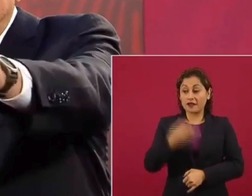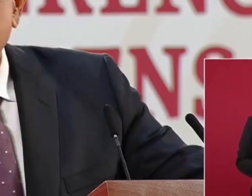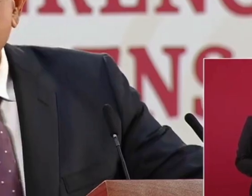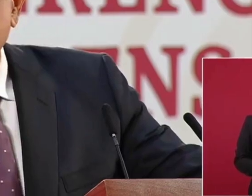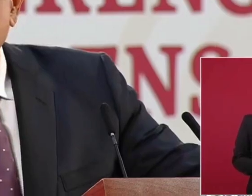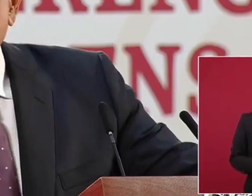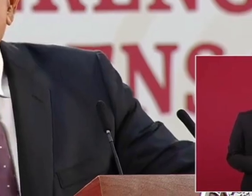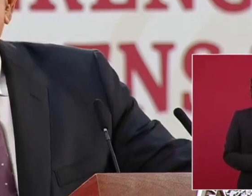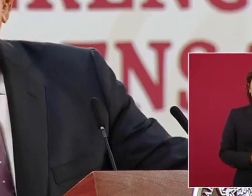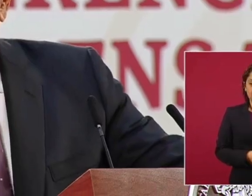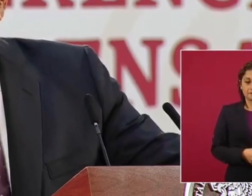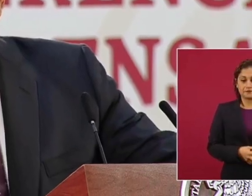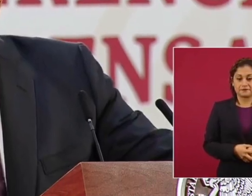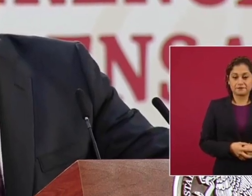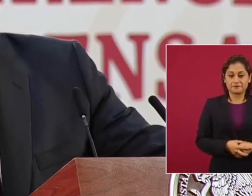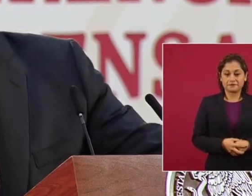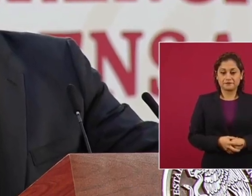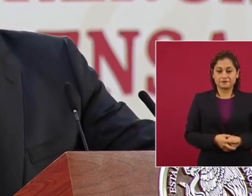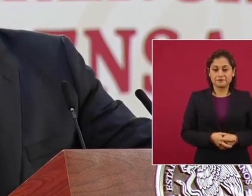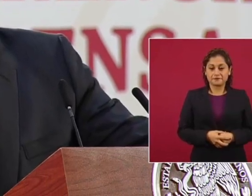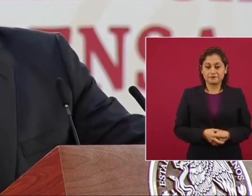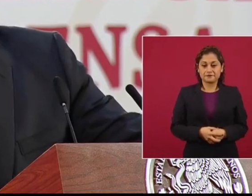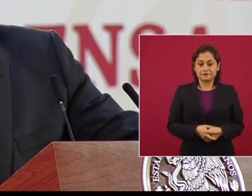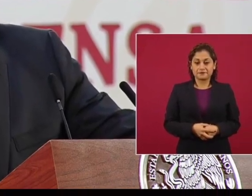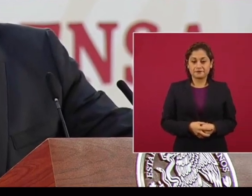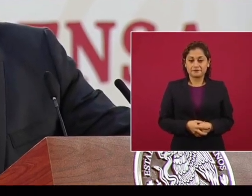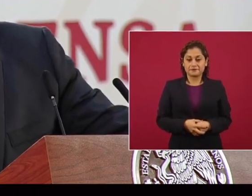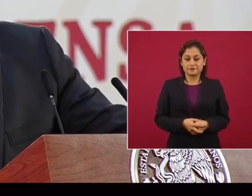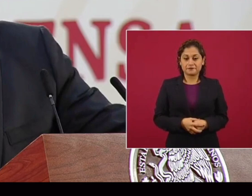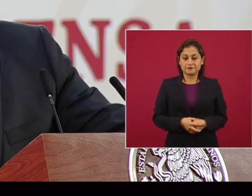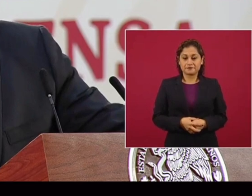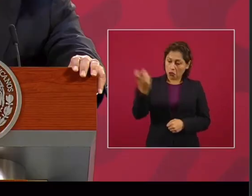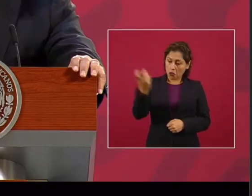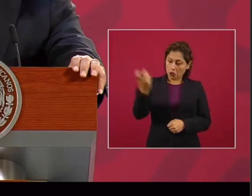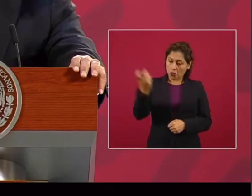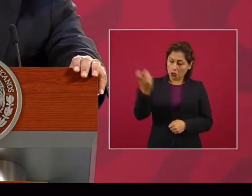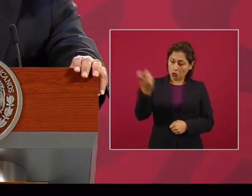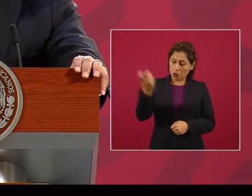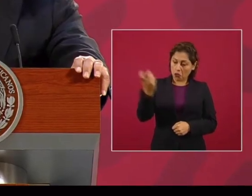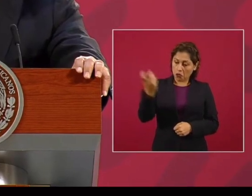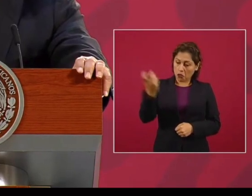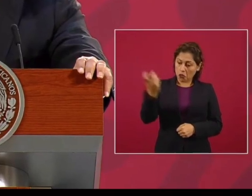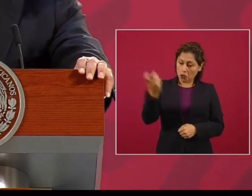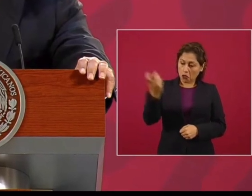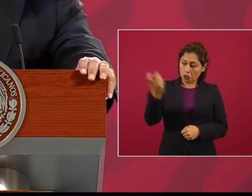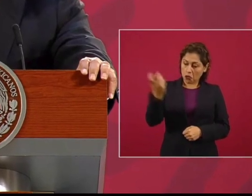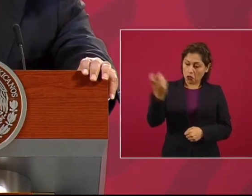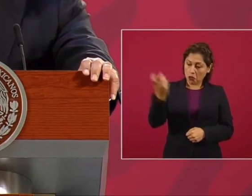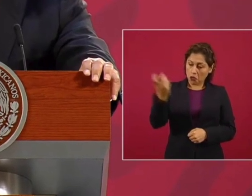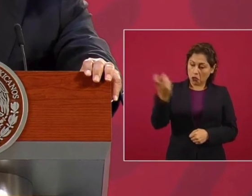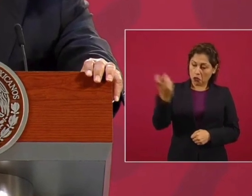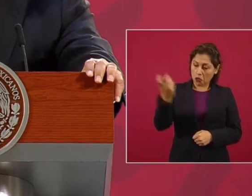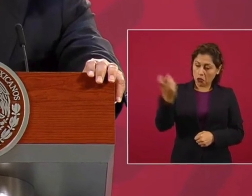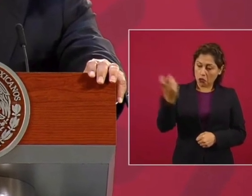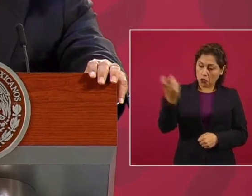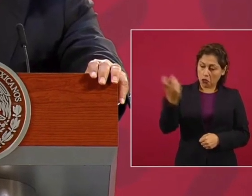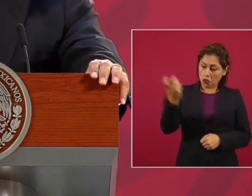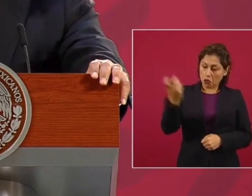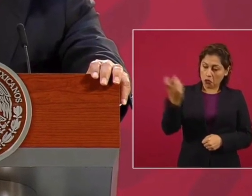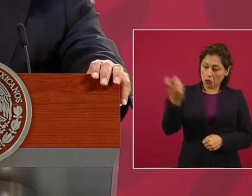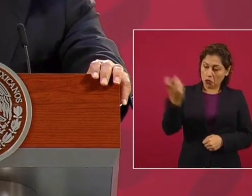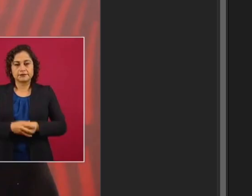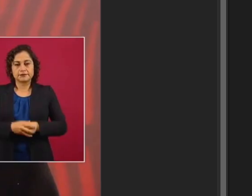gran presidente No, no nos